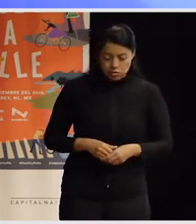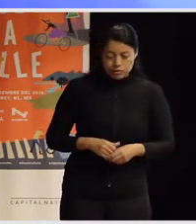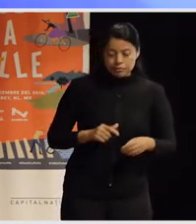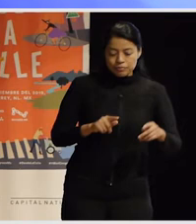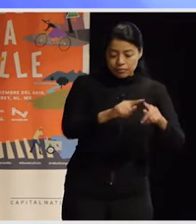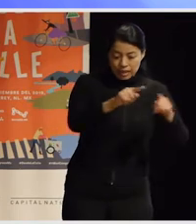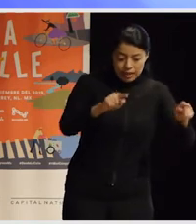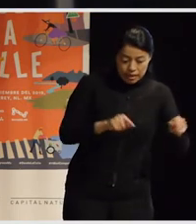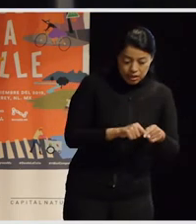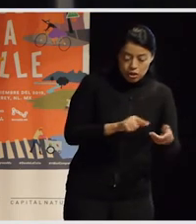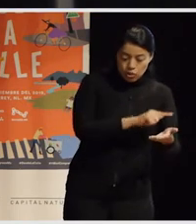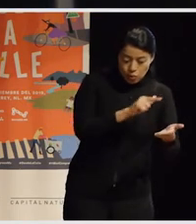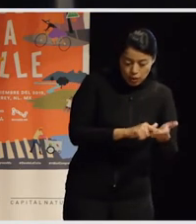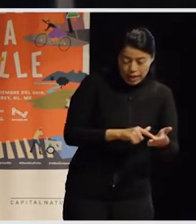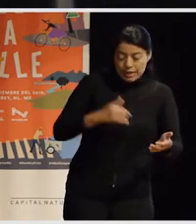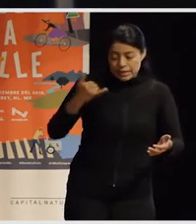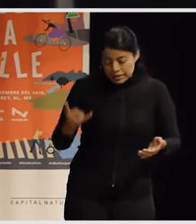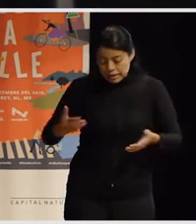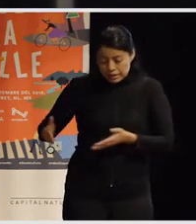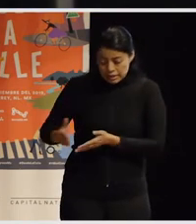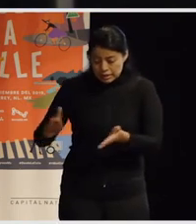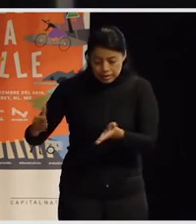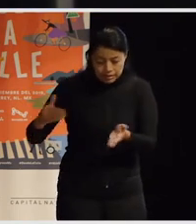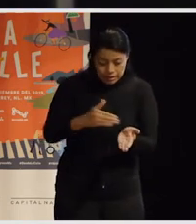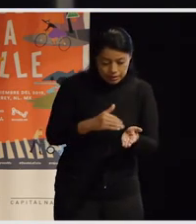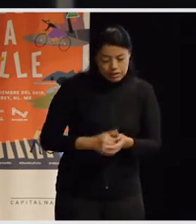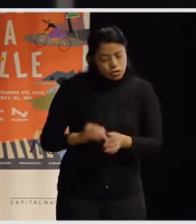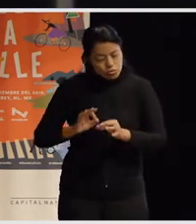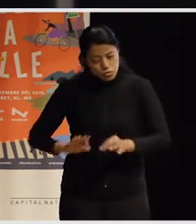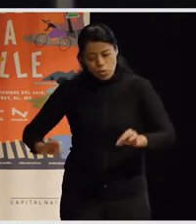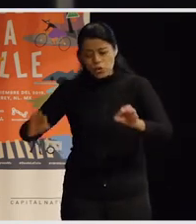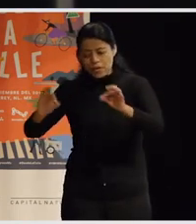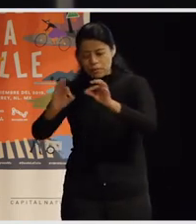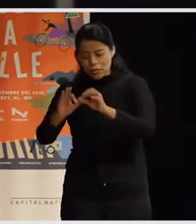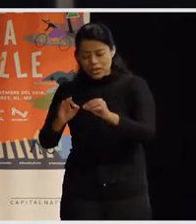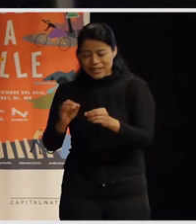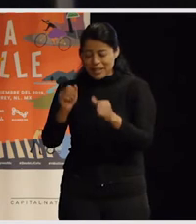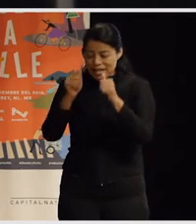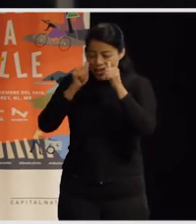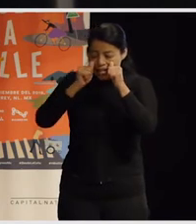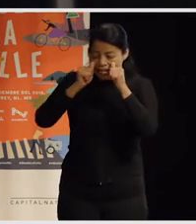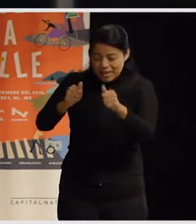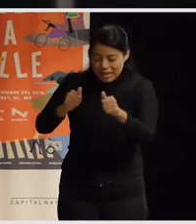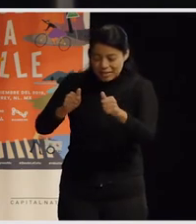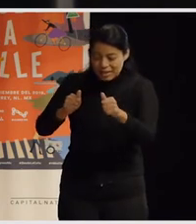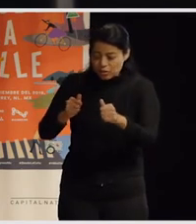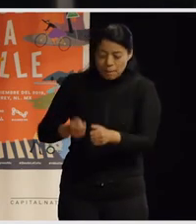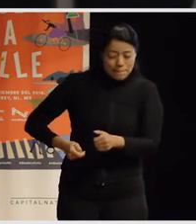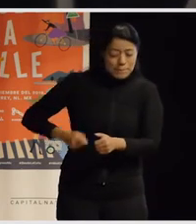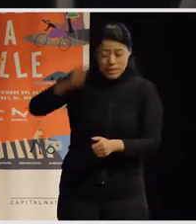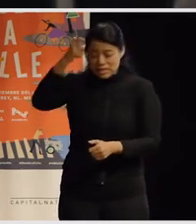espacios y la importancia de poner la vida en el centro, ¿no? La sostenibilidad de la vida en el centro de